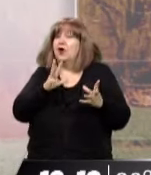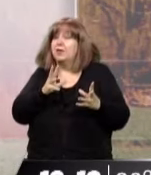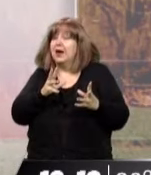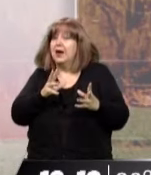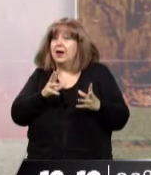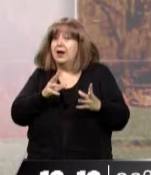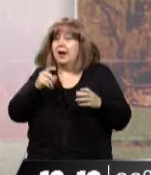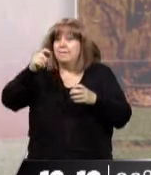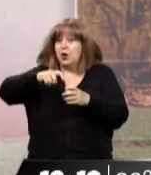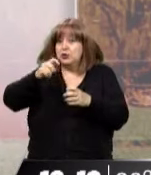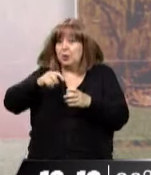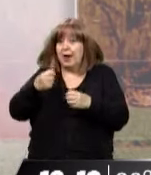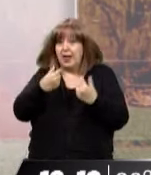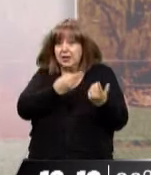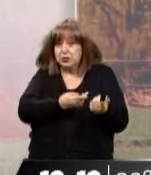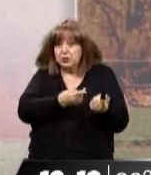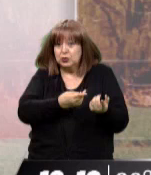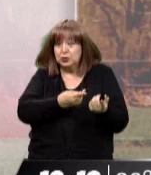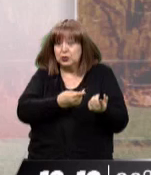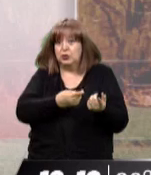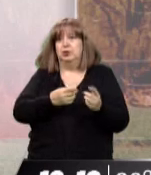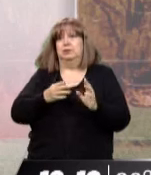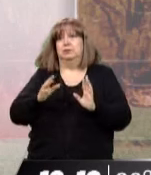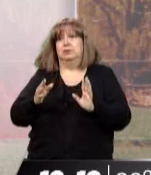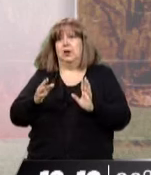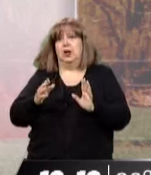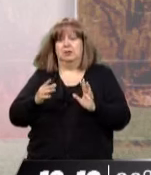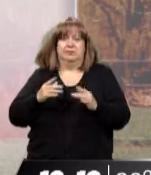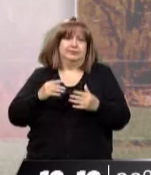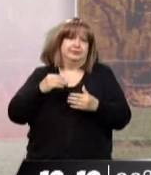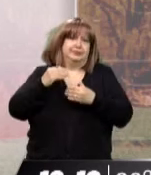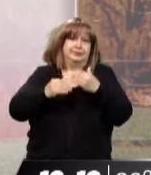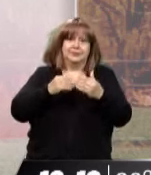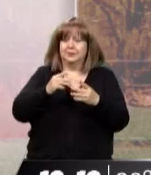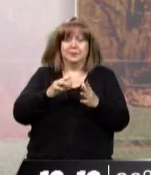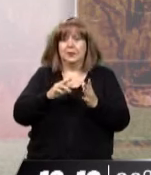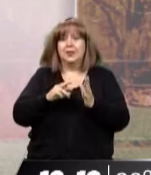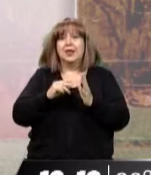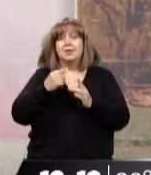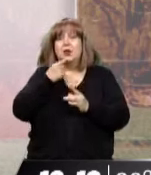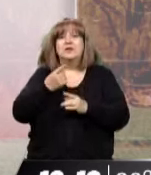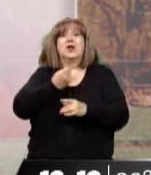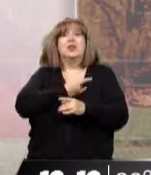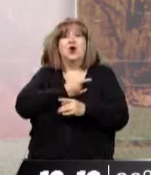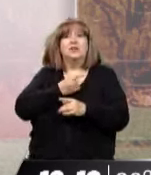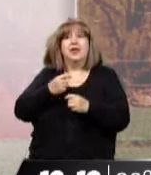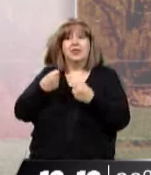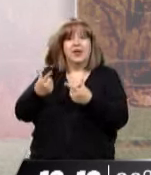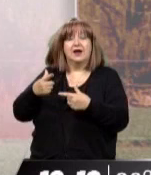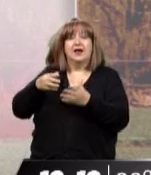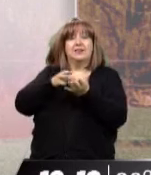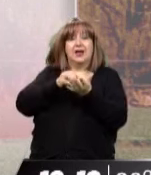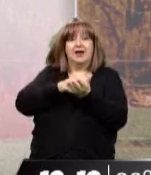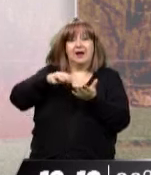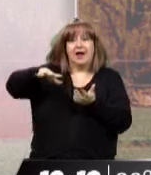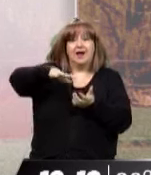vamos a entregar los pozos porque es una concesión que entrega la provincia de Mendoza y una serie de atenuantes, pero está planteando dónde está la zona. Es muy